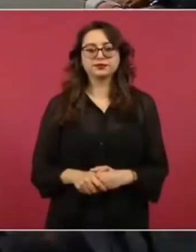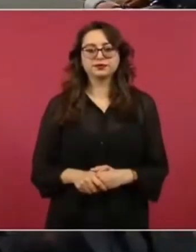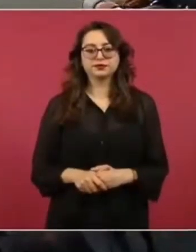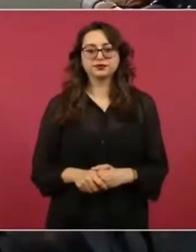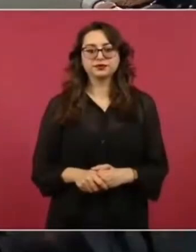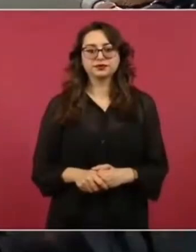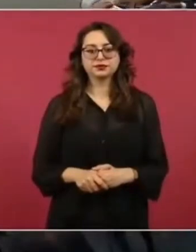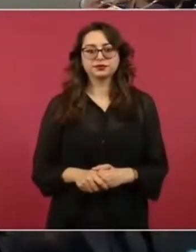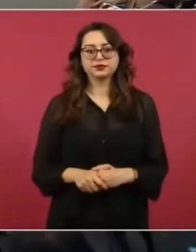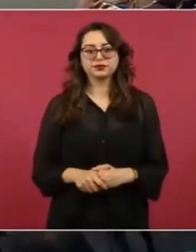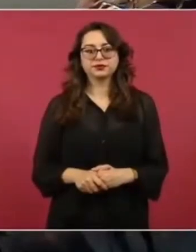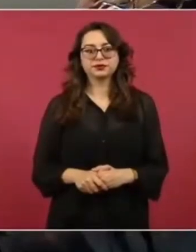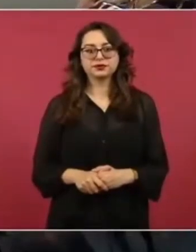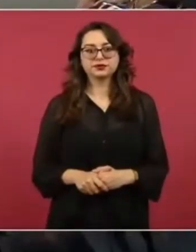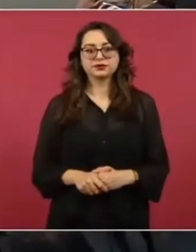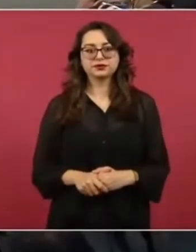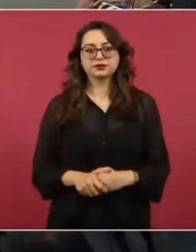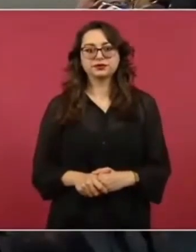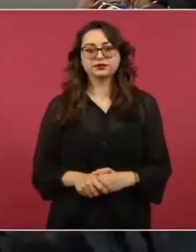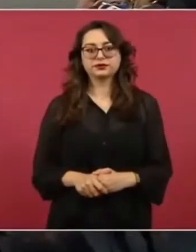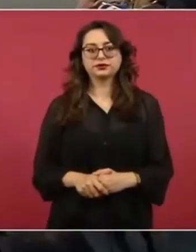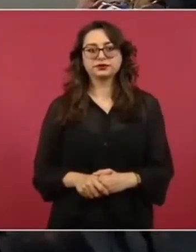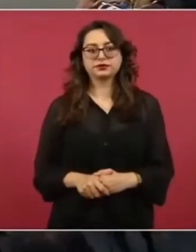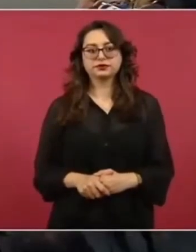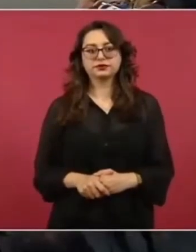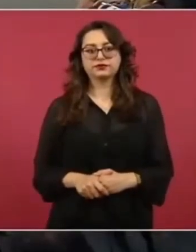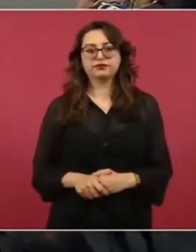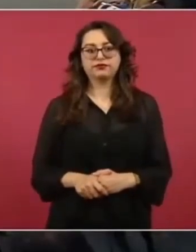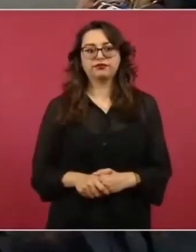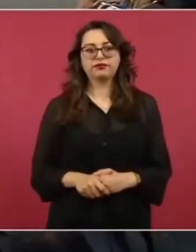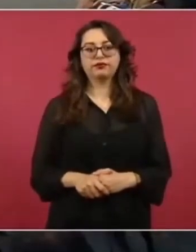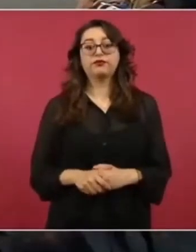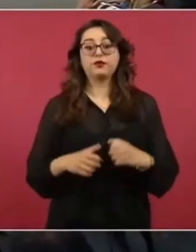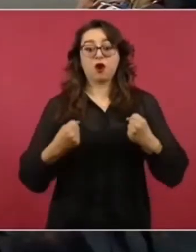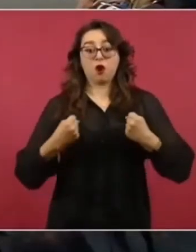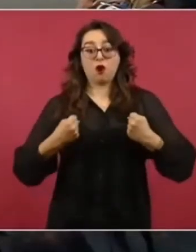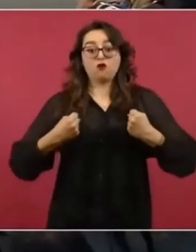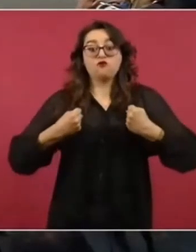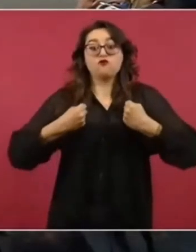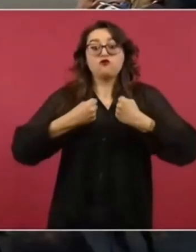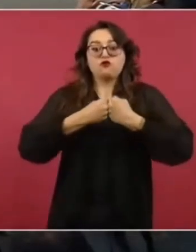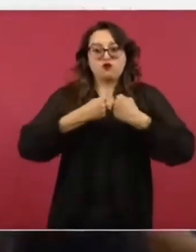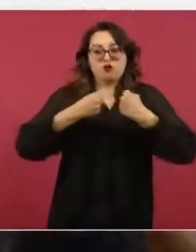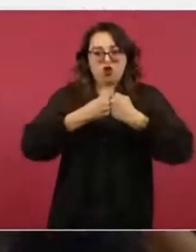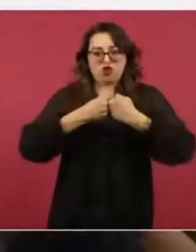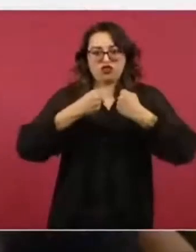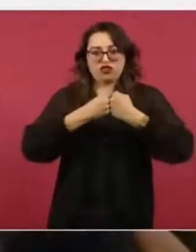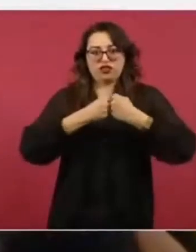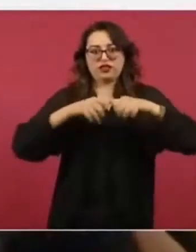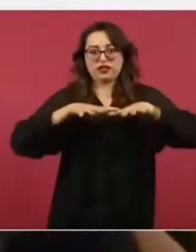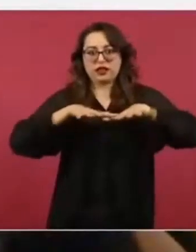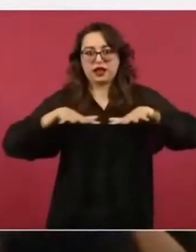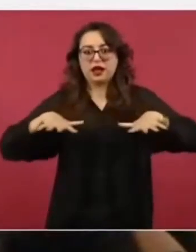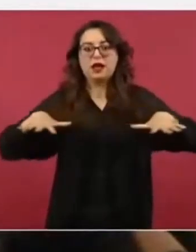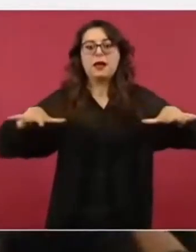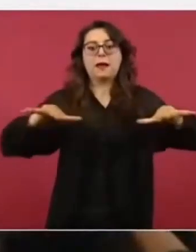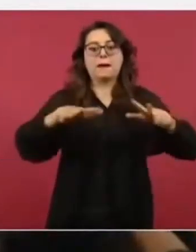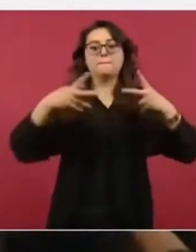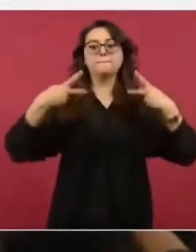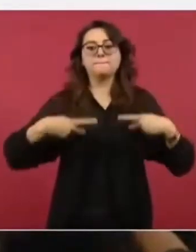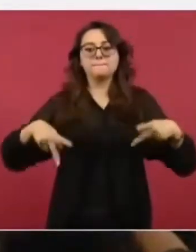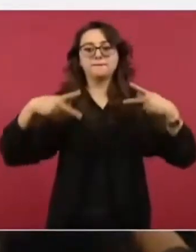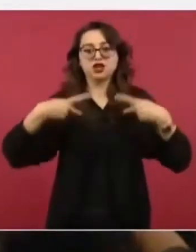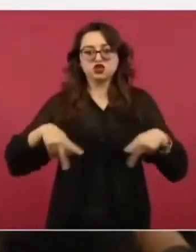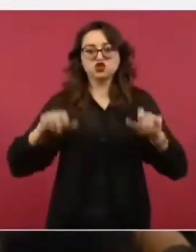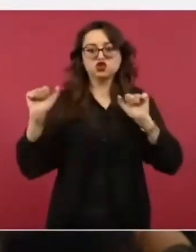Ah, se contabilizó la presencia, gracias Jesús. En la zona fronteriza del norte del país, se contabilizó la presencia de